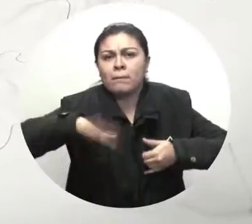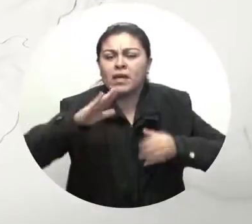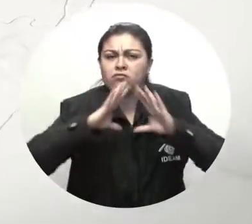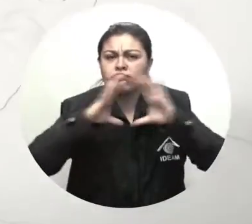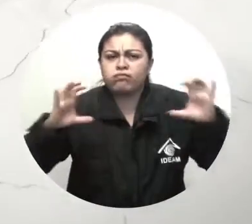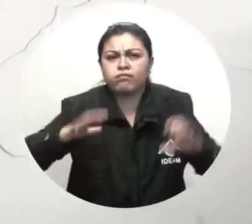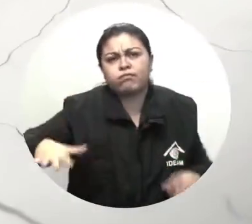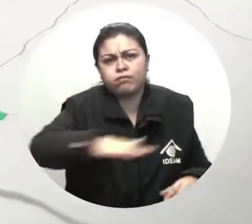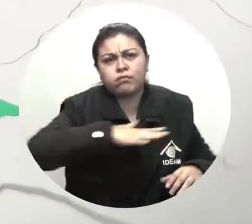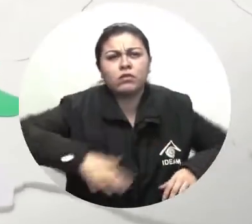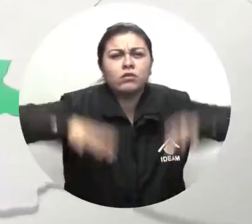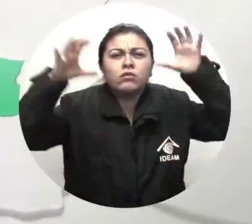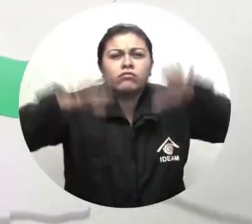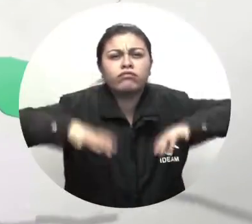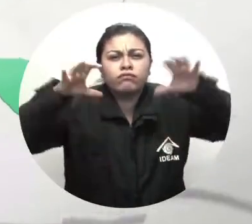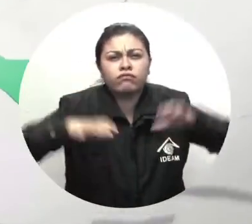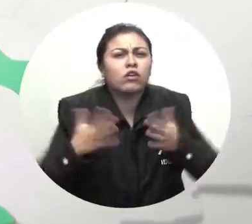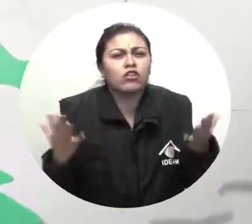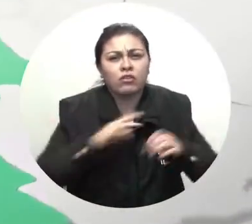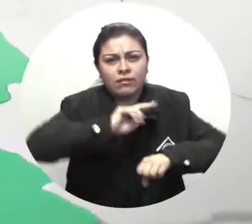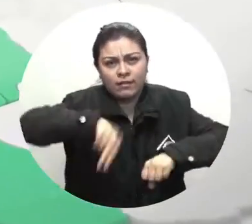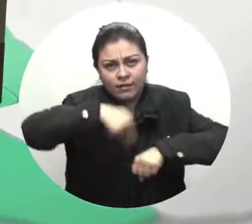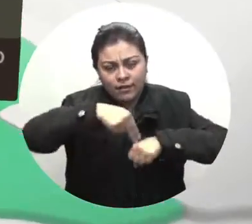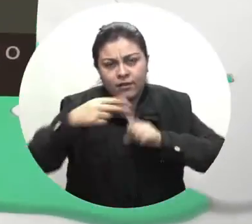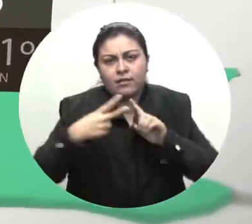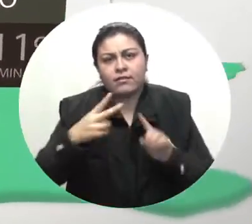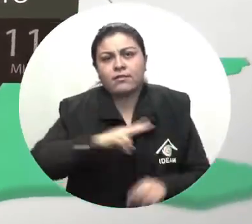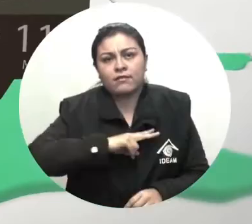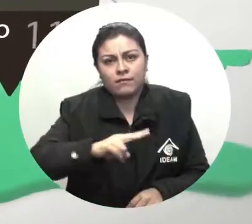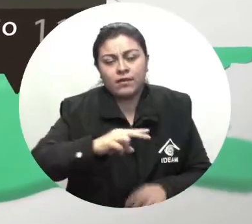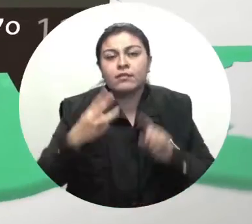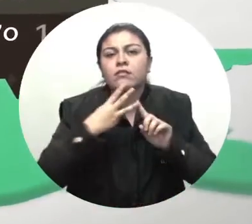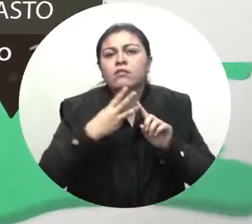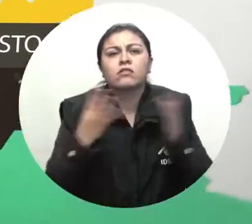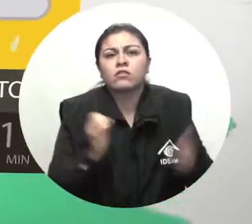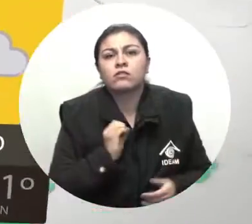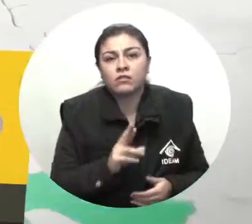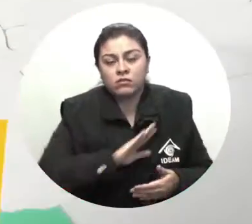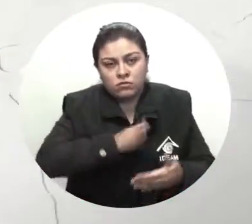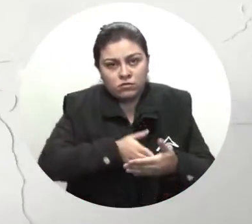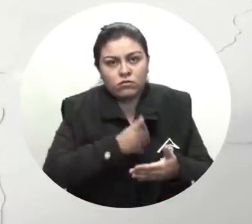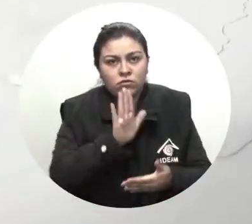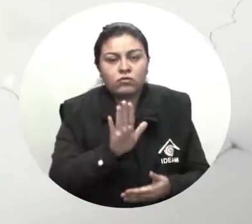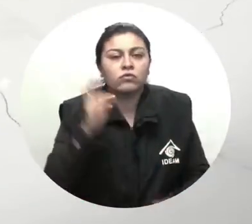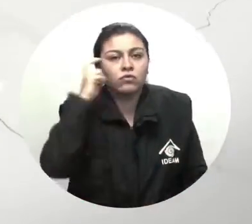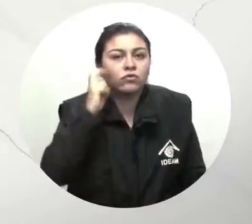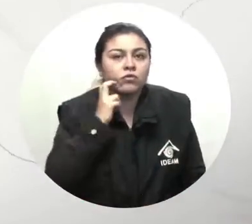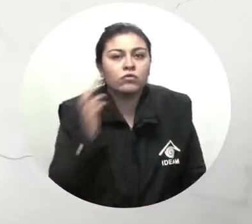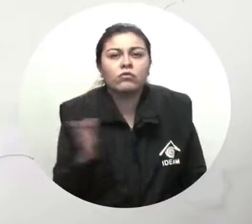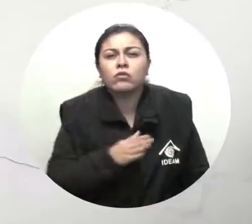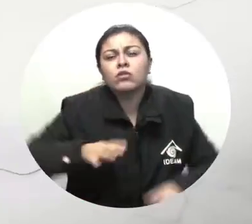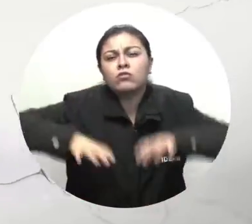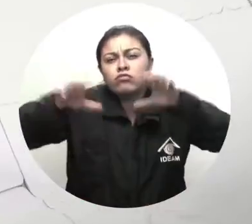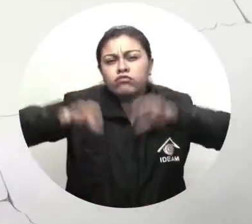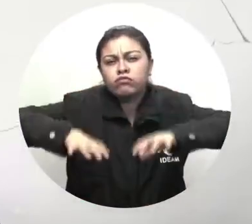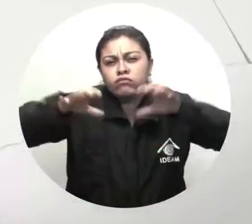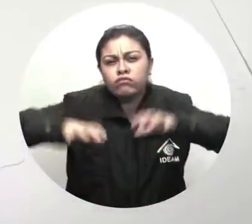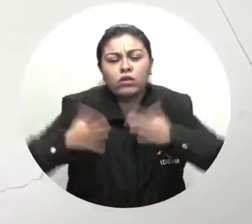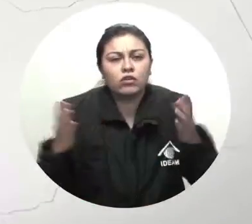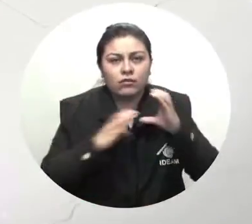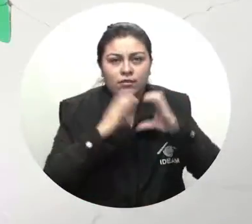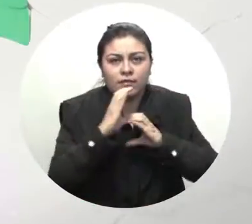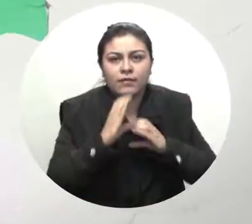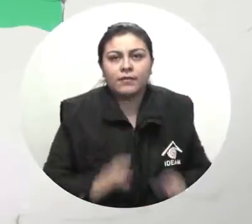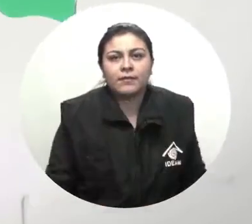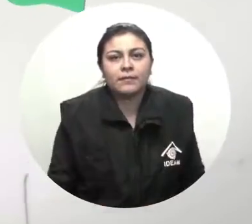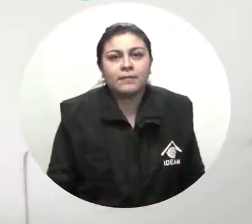lluvias en sectores de Nariño Valle del Cauca y en el sur y centro de Chocó Lluvias de menor intensidad en Cauca En la